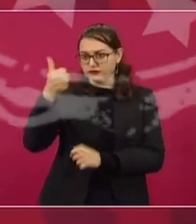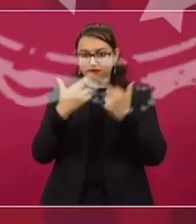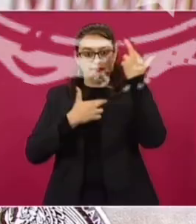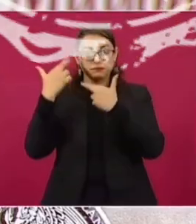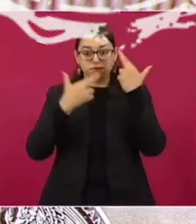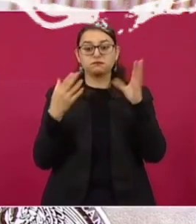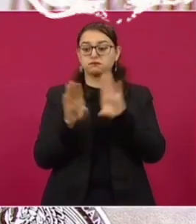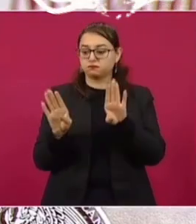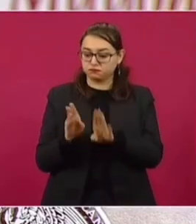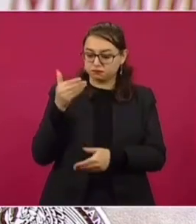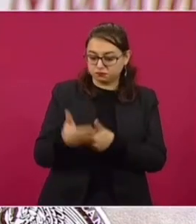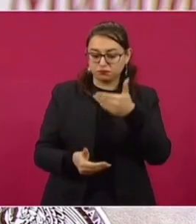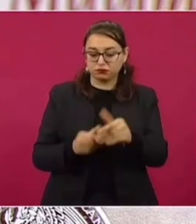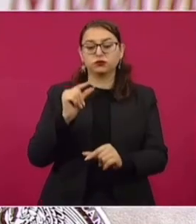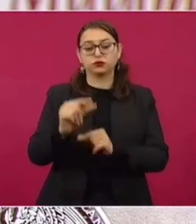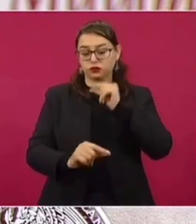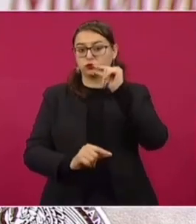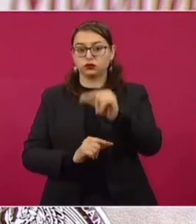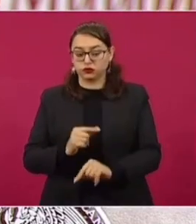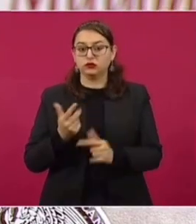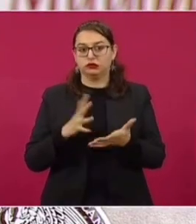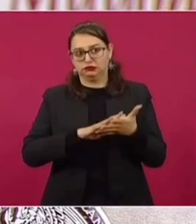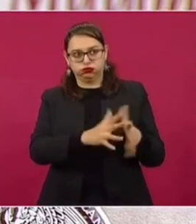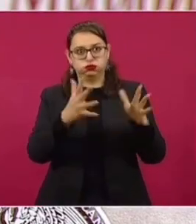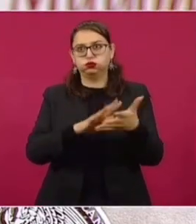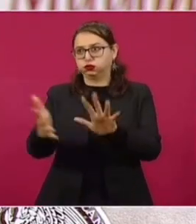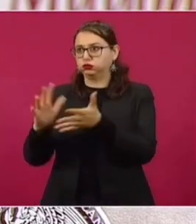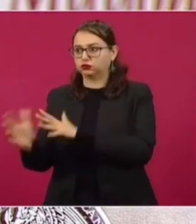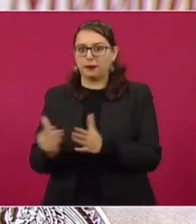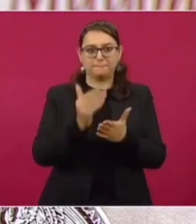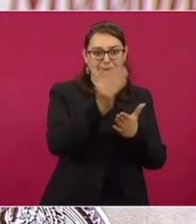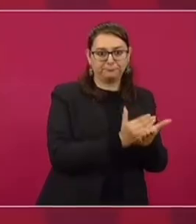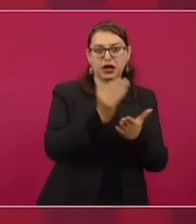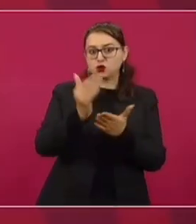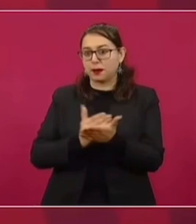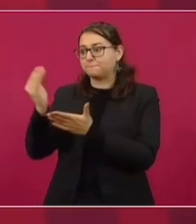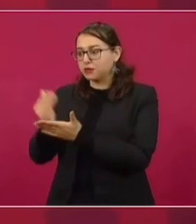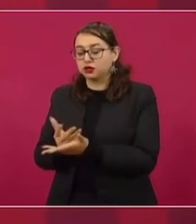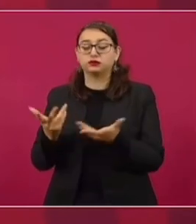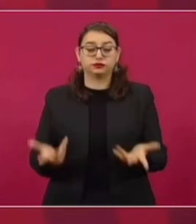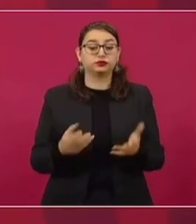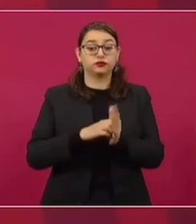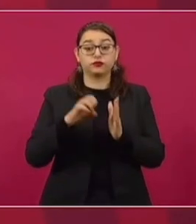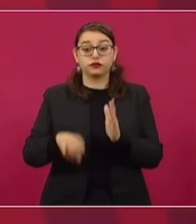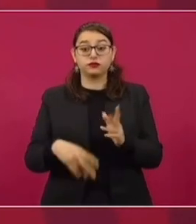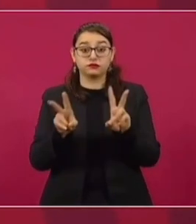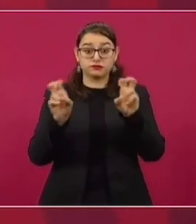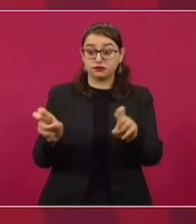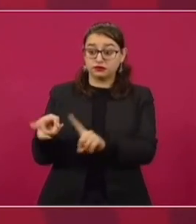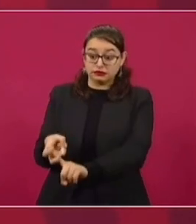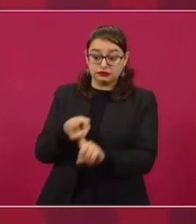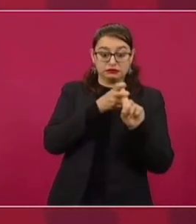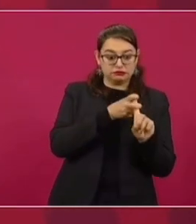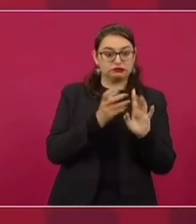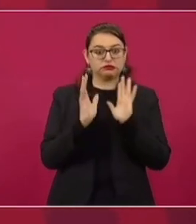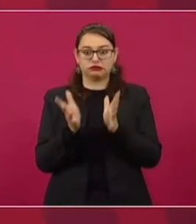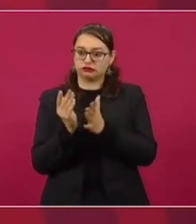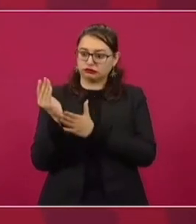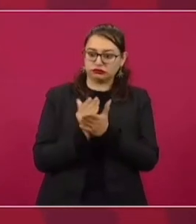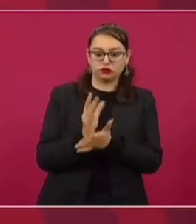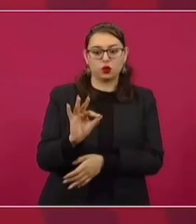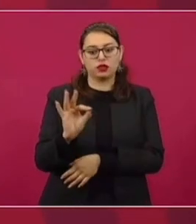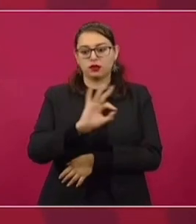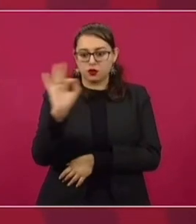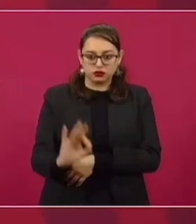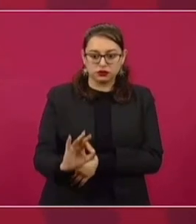Se ha avanzado en el combate a la inseguridad, ha habido en muchos casos o en casos de diversos delitos como el secuestro que tiene una reducción de casi